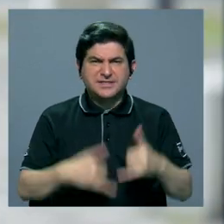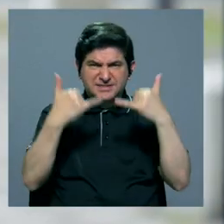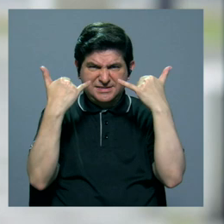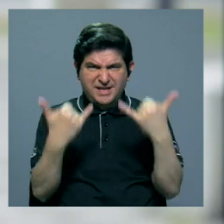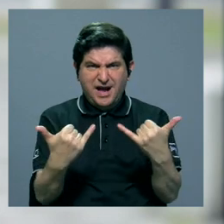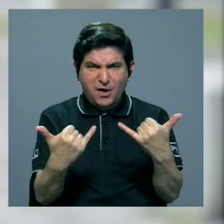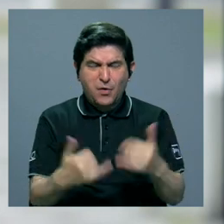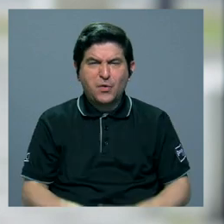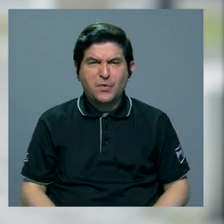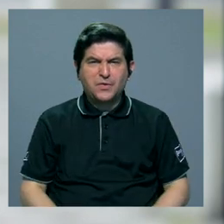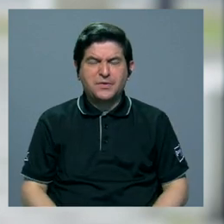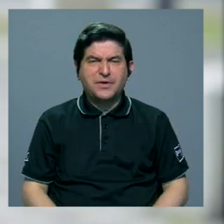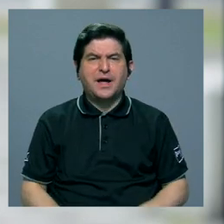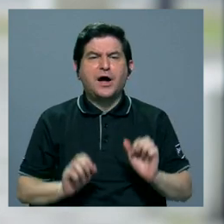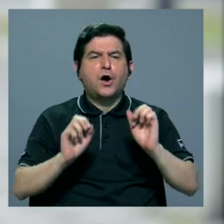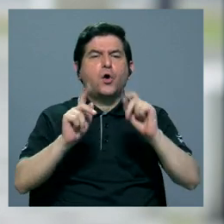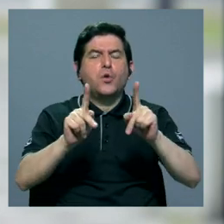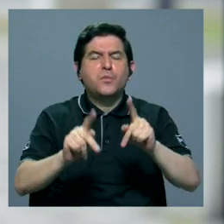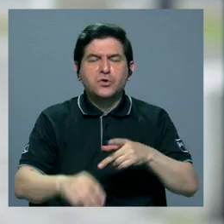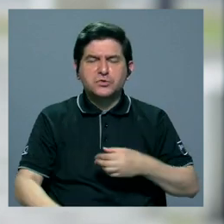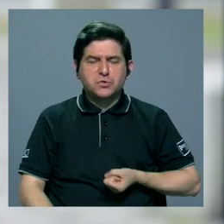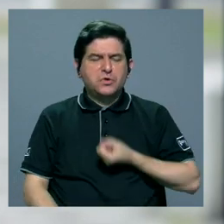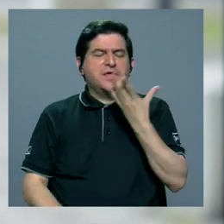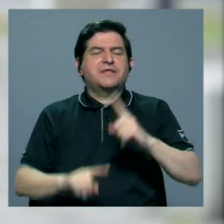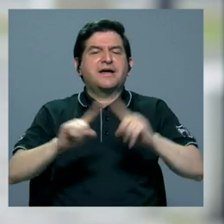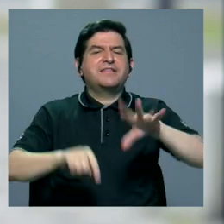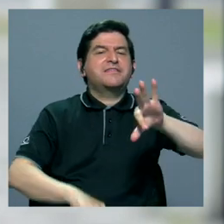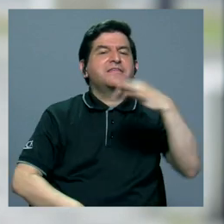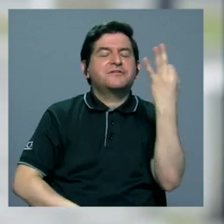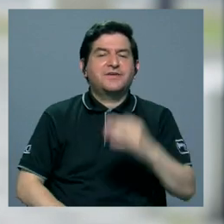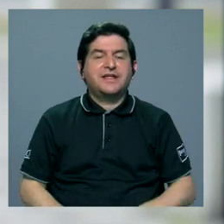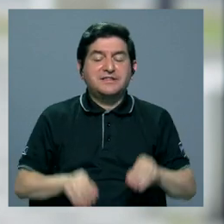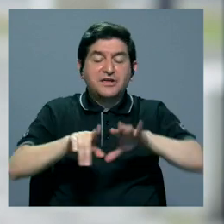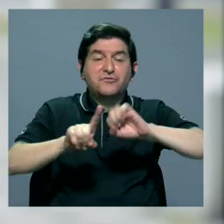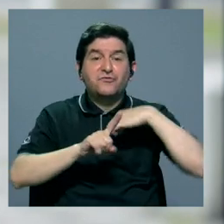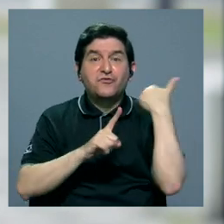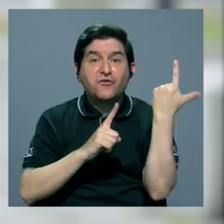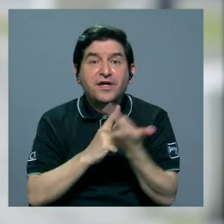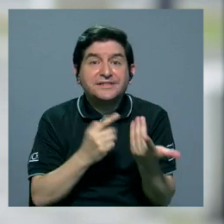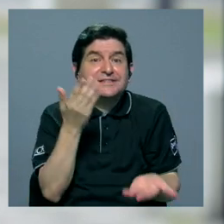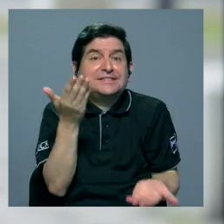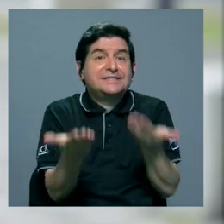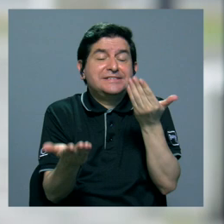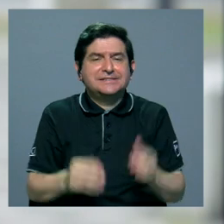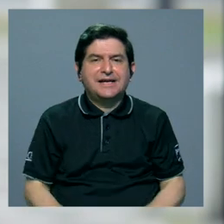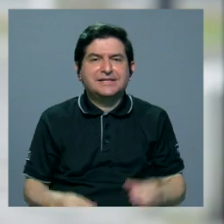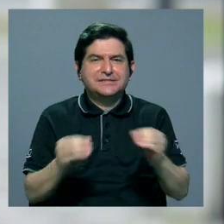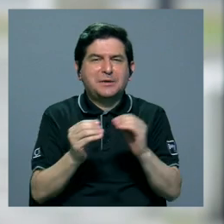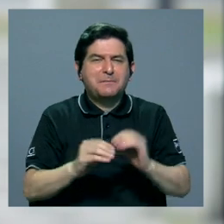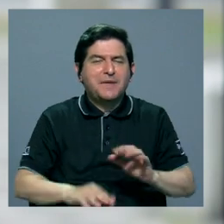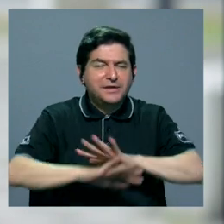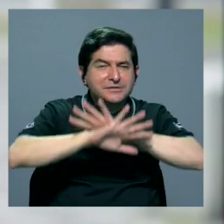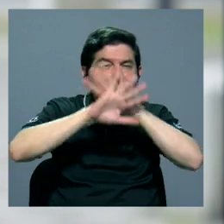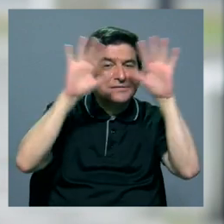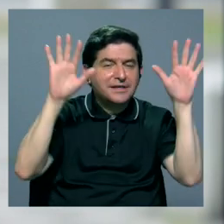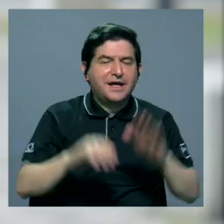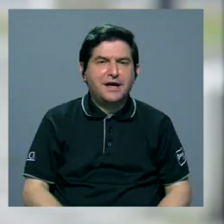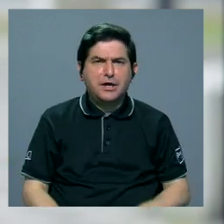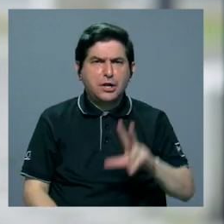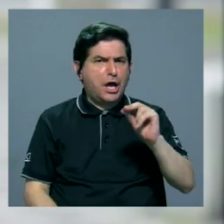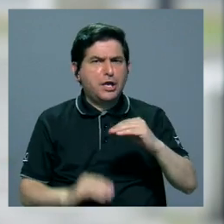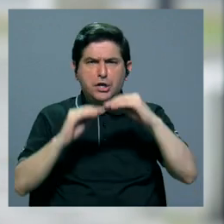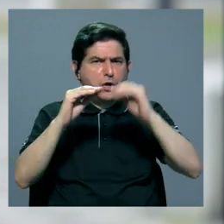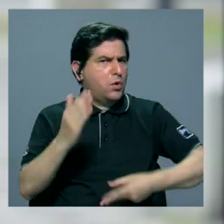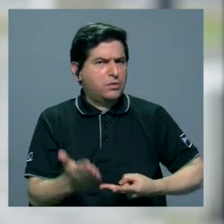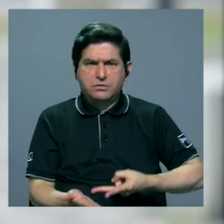tomado la palabra de otras formas Las redes sociales son quizás las más evidentes Y no son para